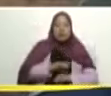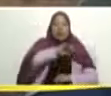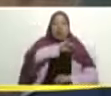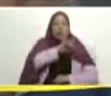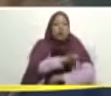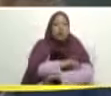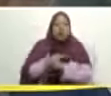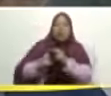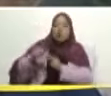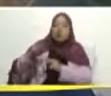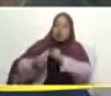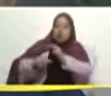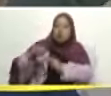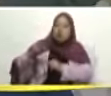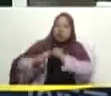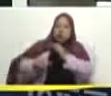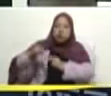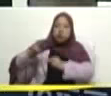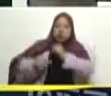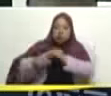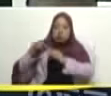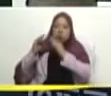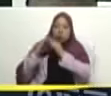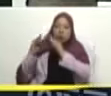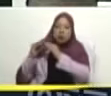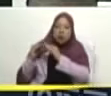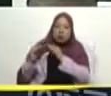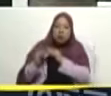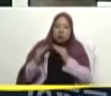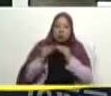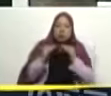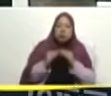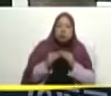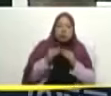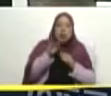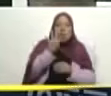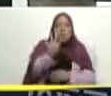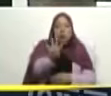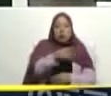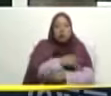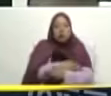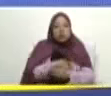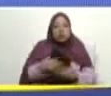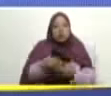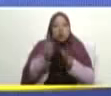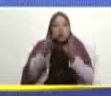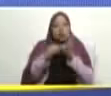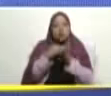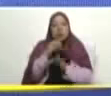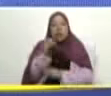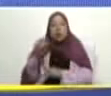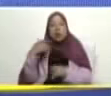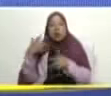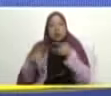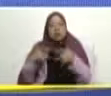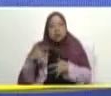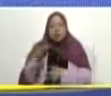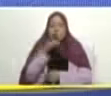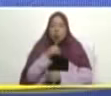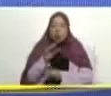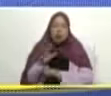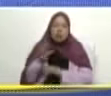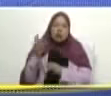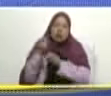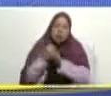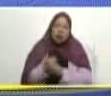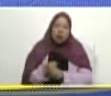allí ya tenemos entregada la vivienda 4 millones 900 mil aunque no hemos hecho el acto y